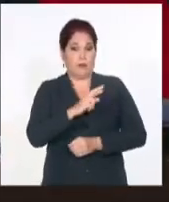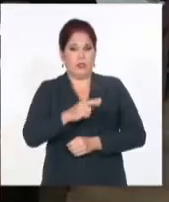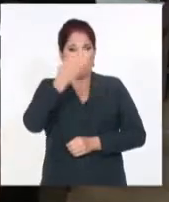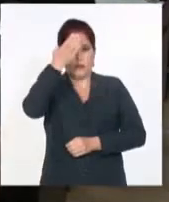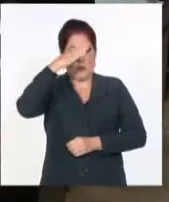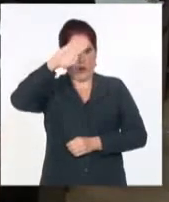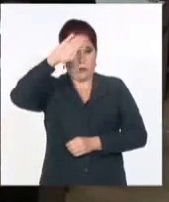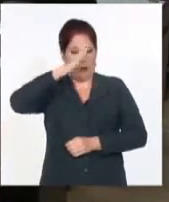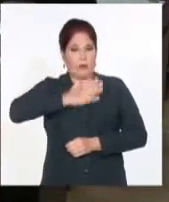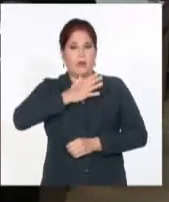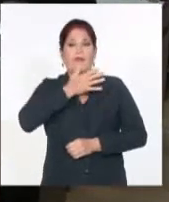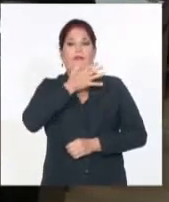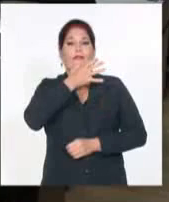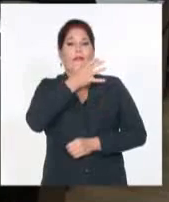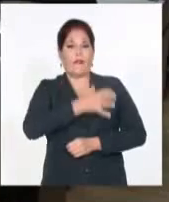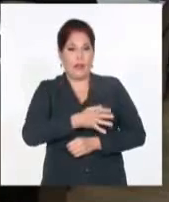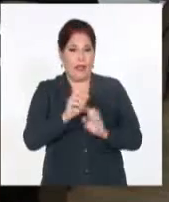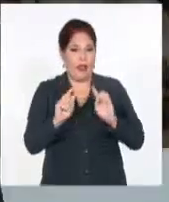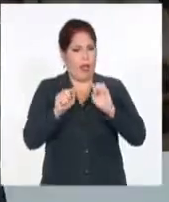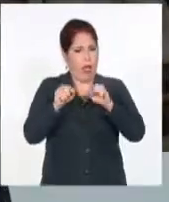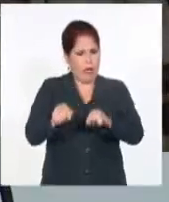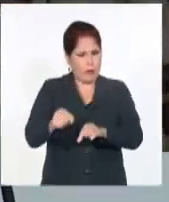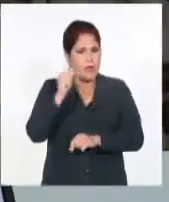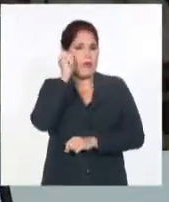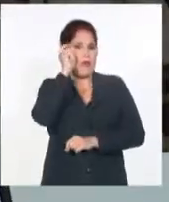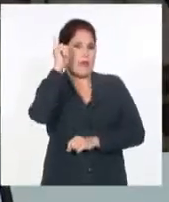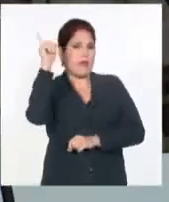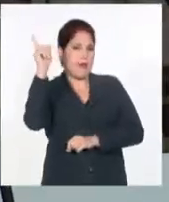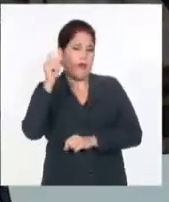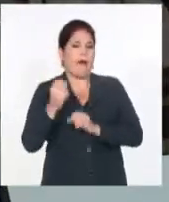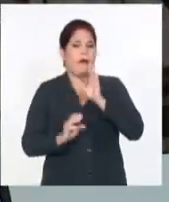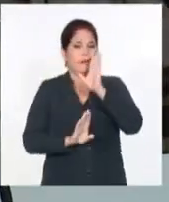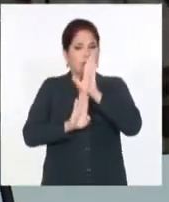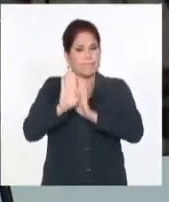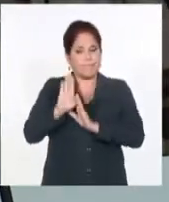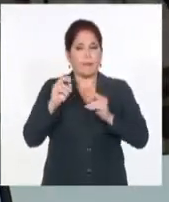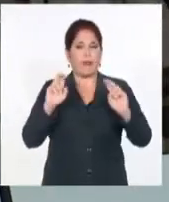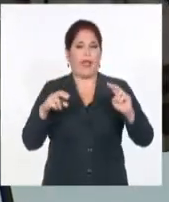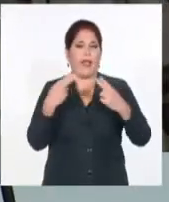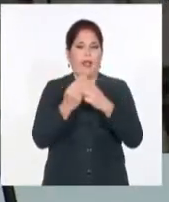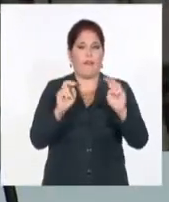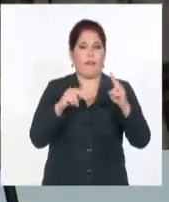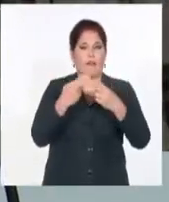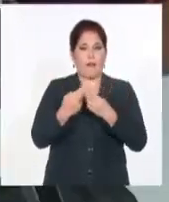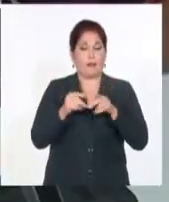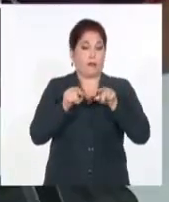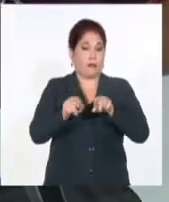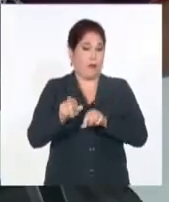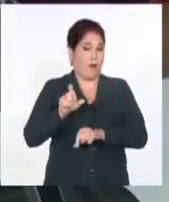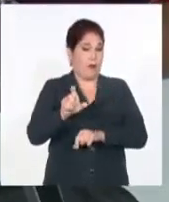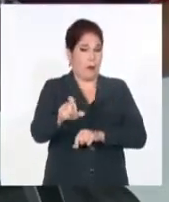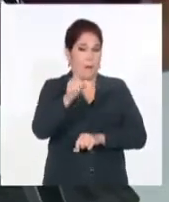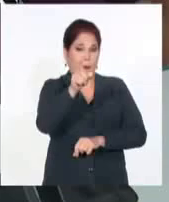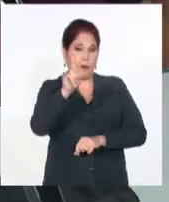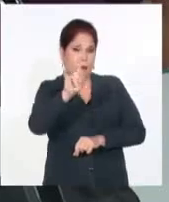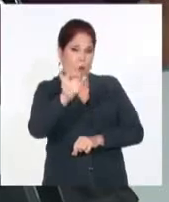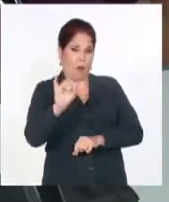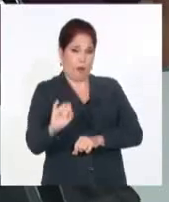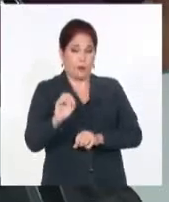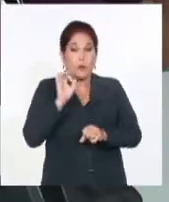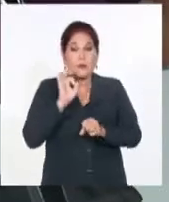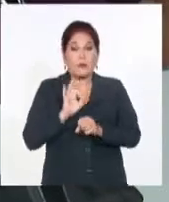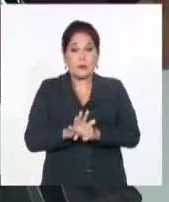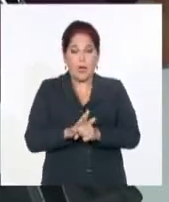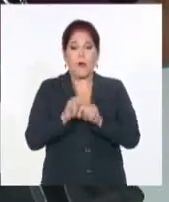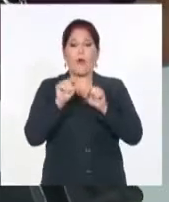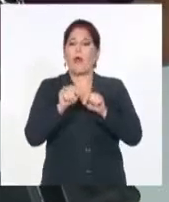comandante en jefe Fidel Castro, estuvo presente en la génesis y desarrollo de estos encuentros a fines de los años 90, cuando comenzaron